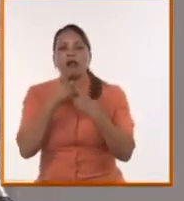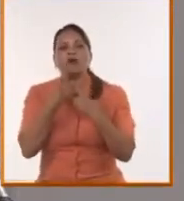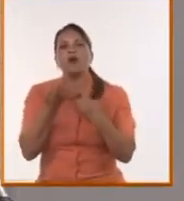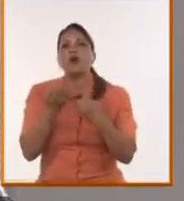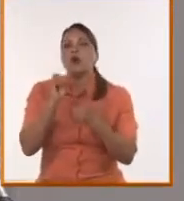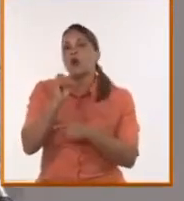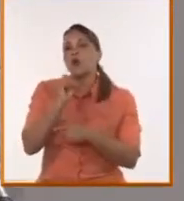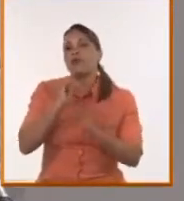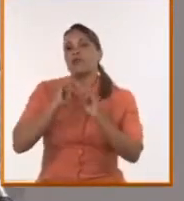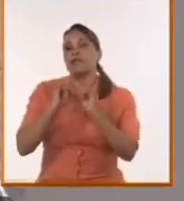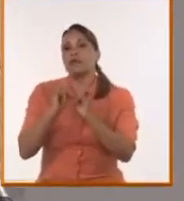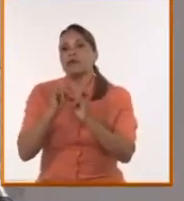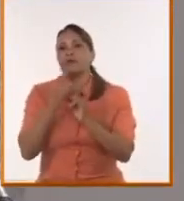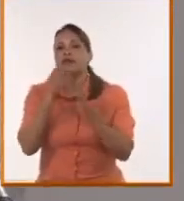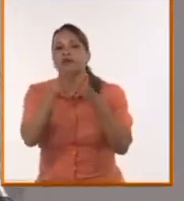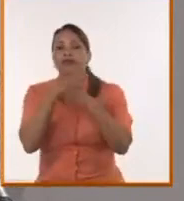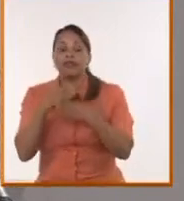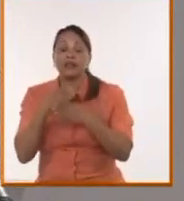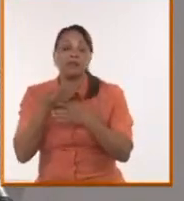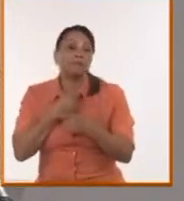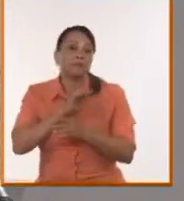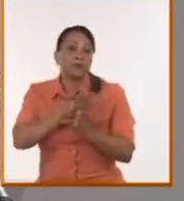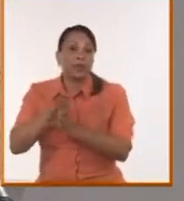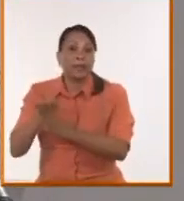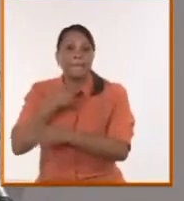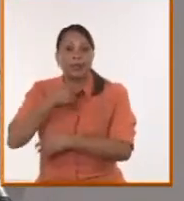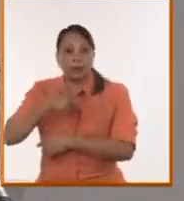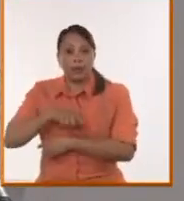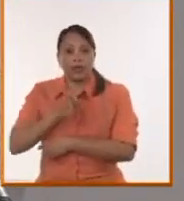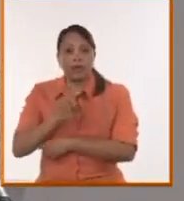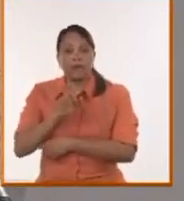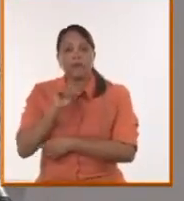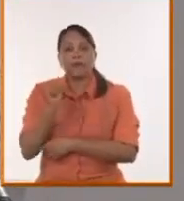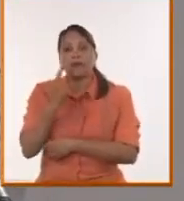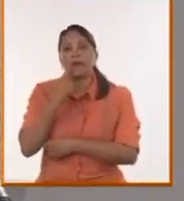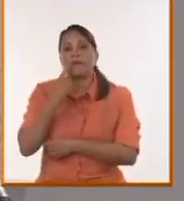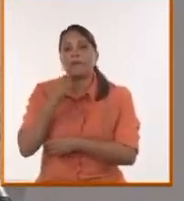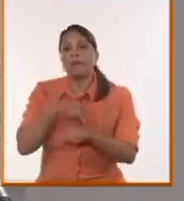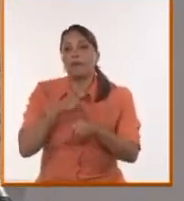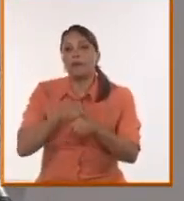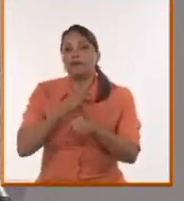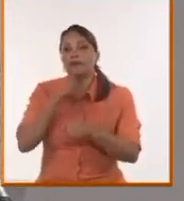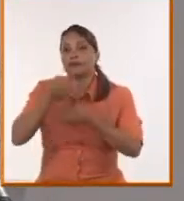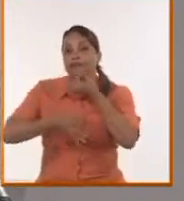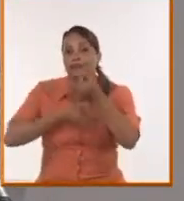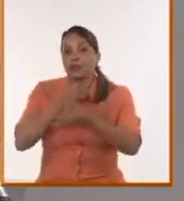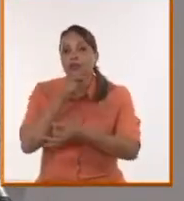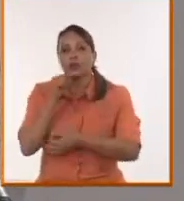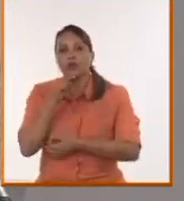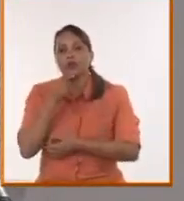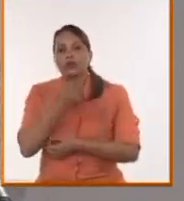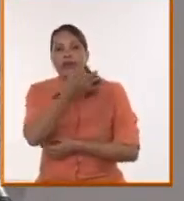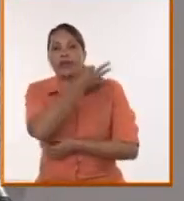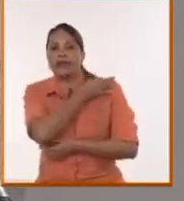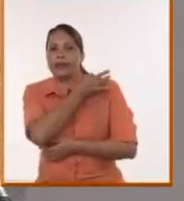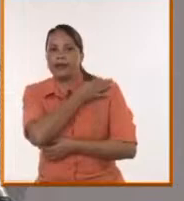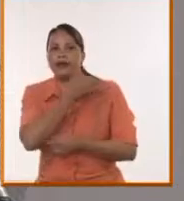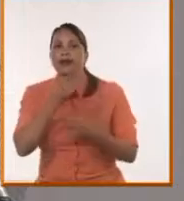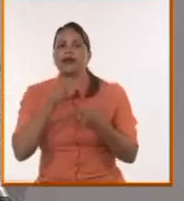salga otra información diferente. Pero es que, por ejemplo, en los primeros momentos de la intervención militar rusa, por ejemplo, generales,